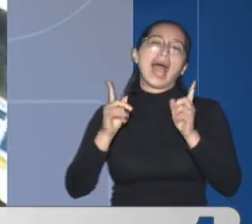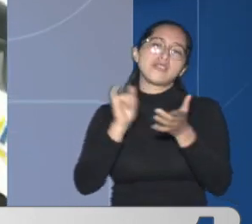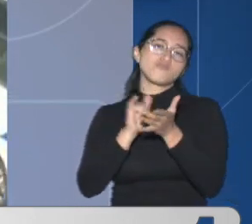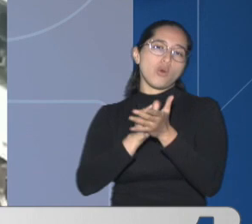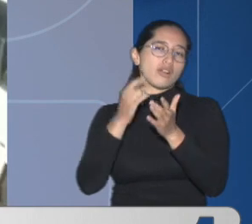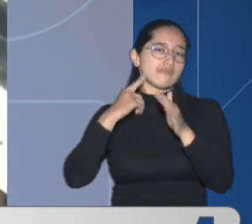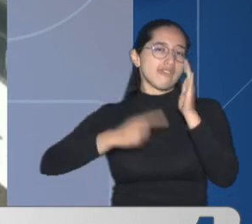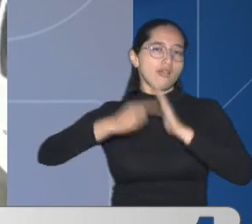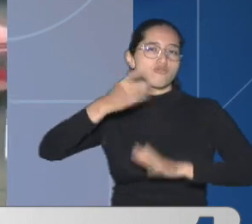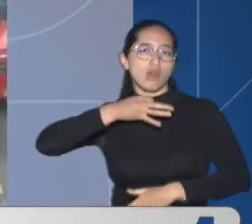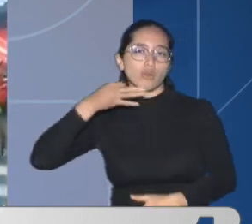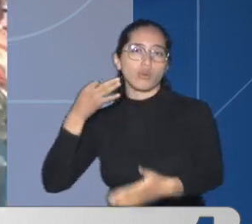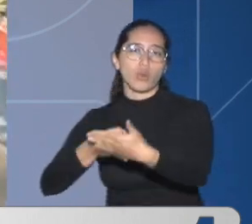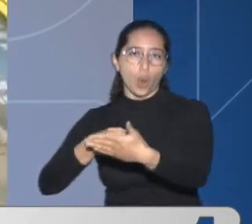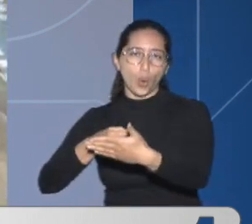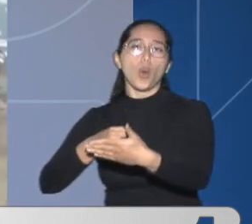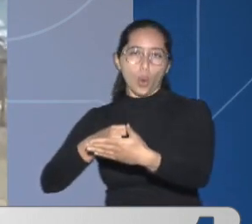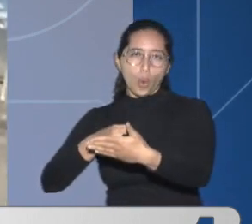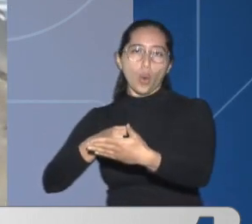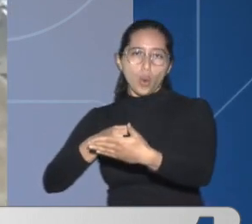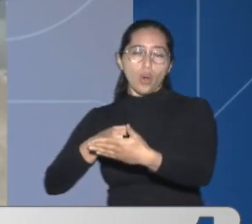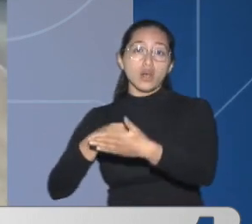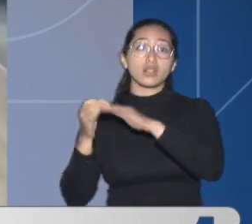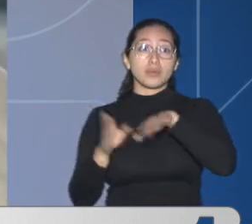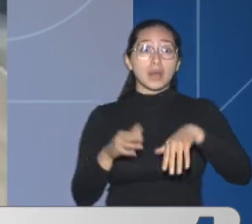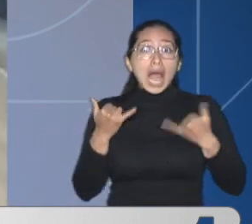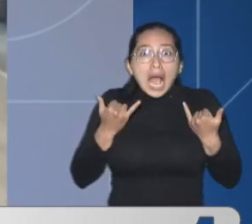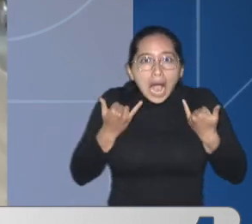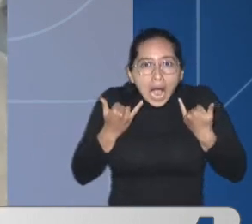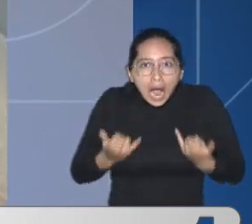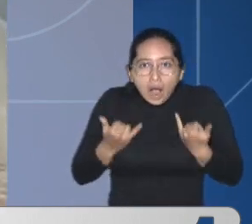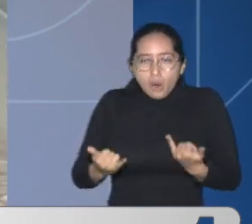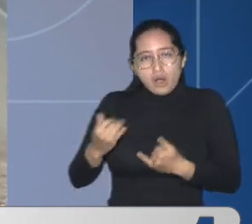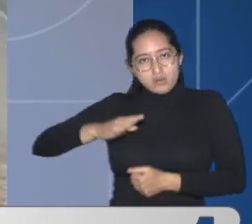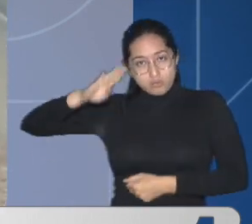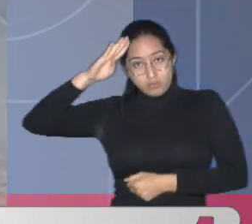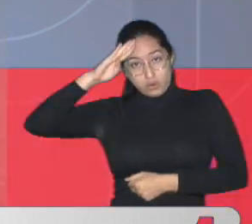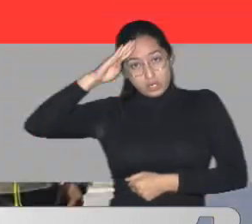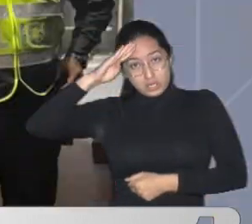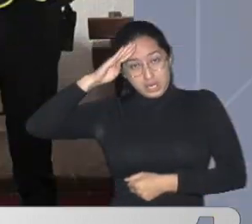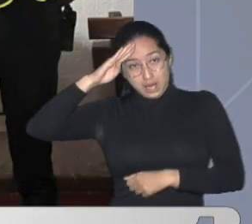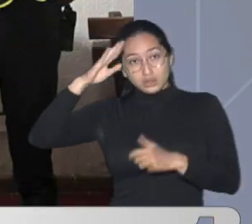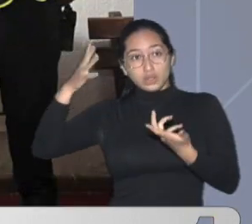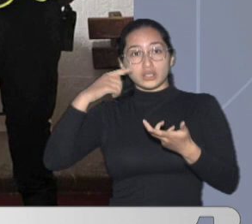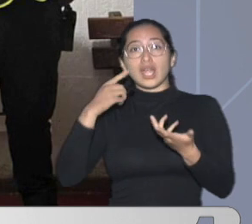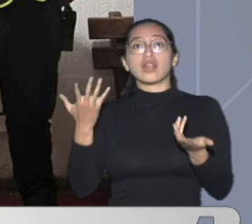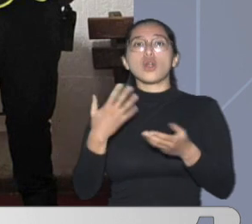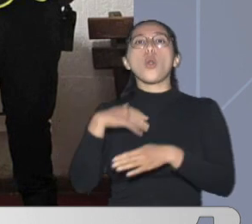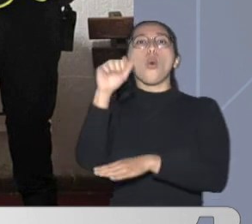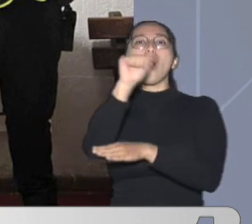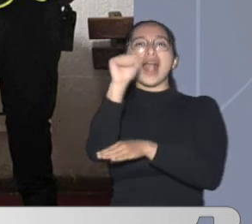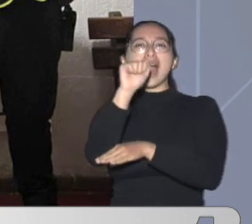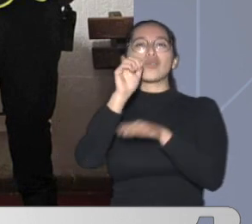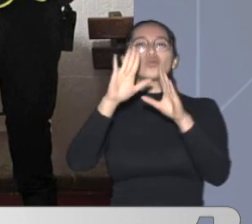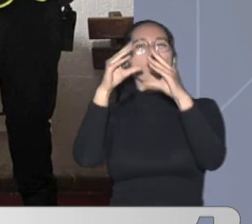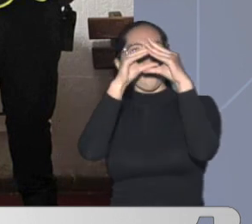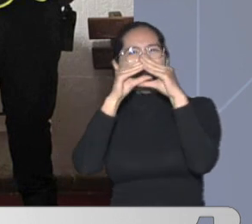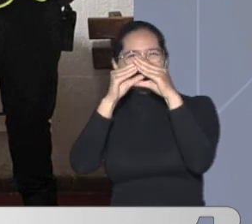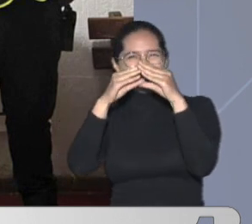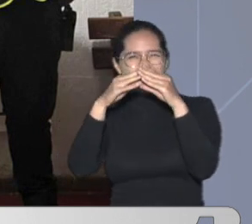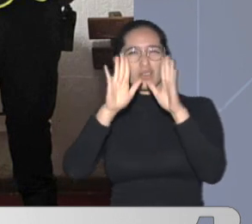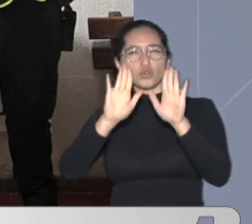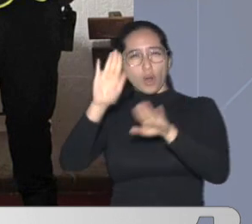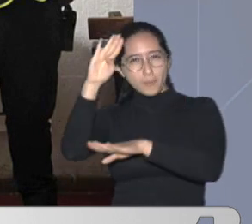hora Aquí Hay dos uniformados De la policía Que están haciendo presencia En la zona Con un CAI móvil Donde esperan Que las personas Se puedan